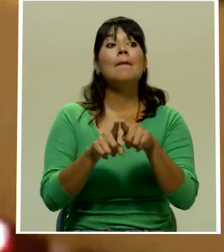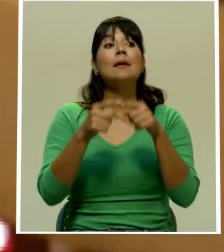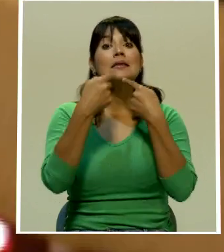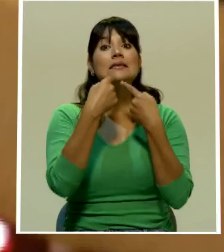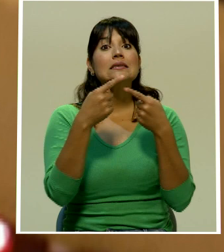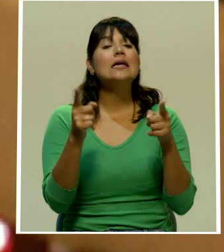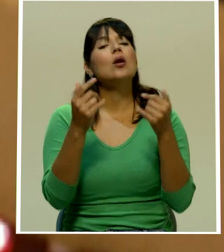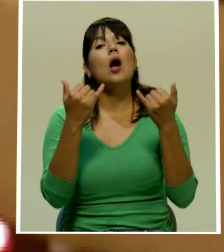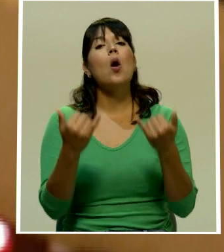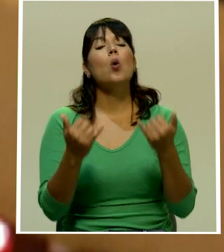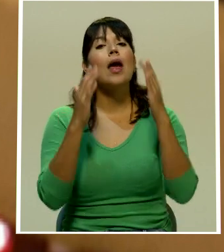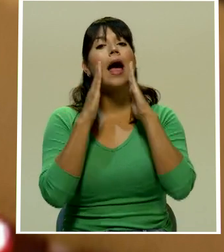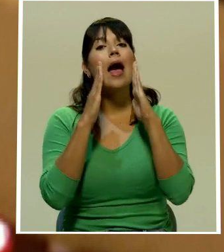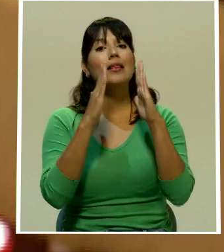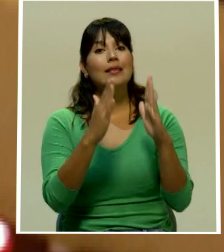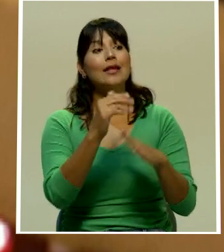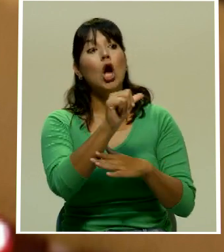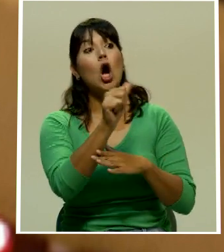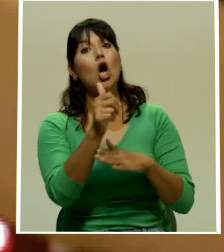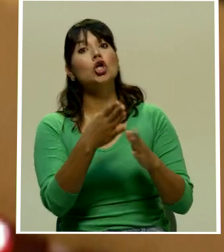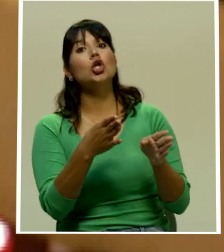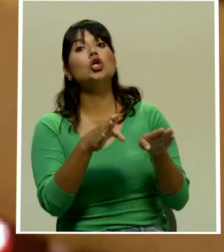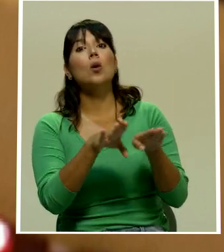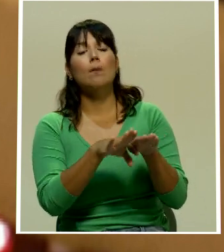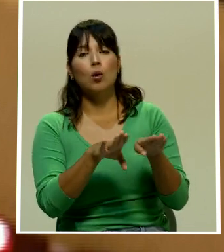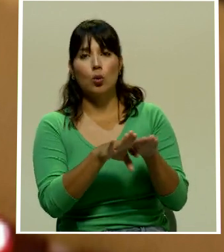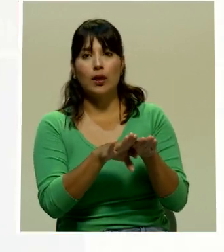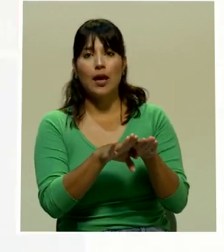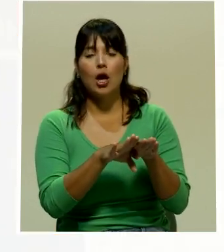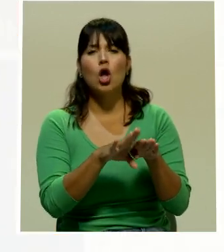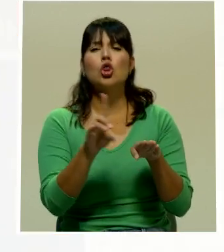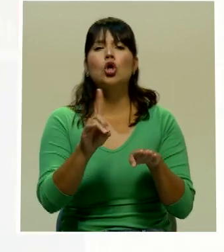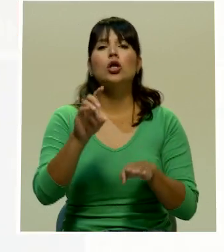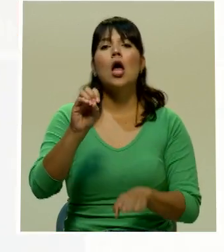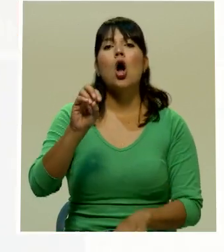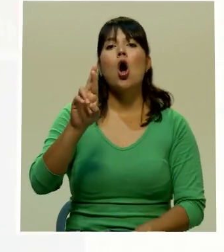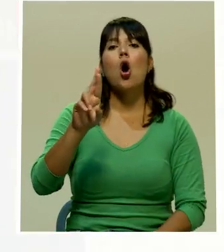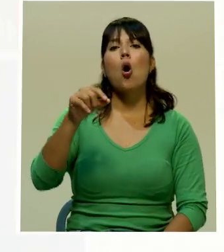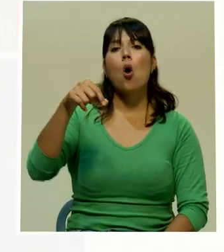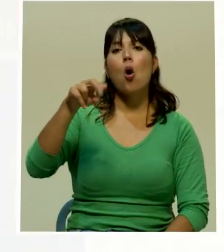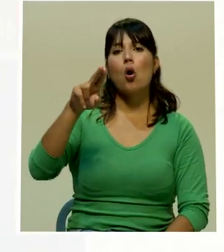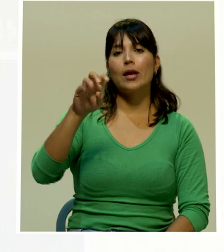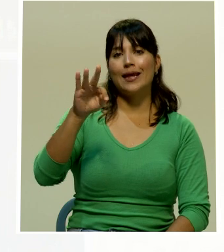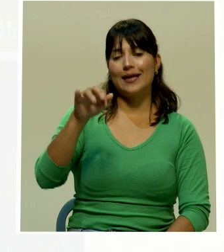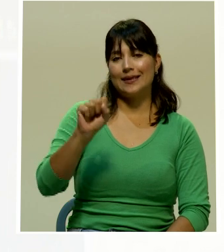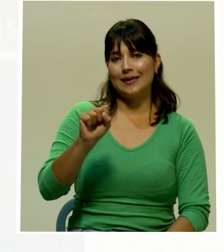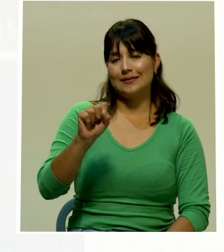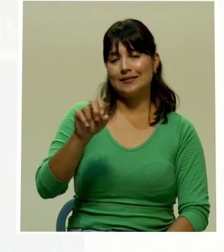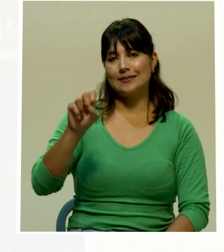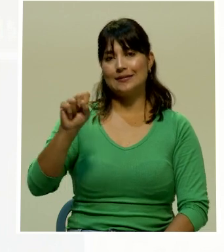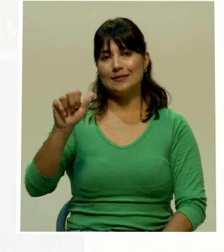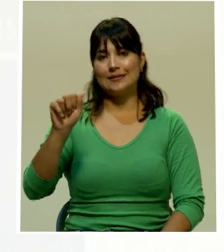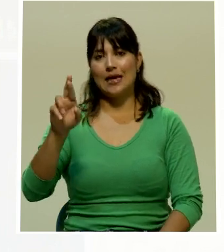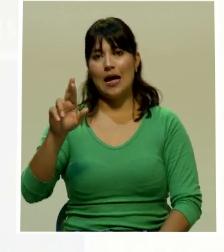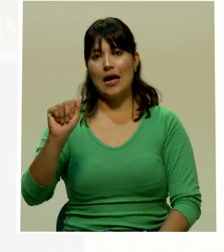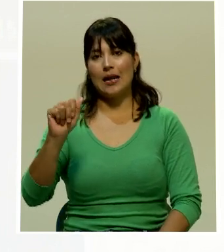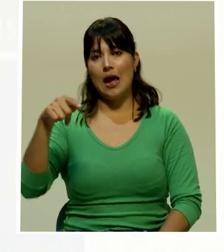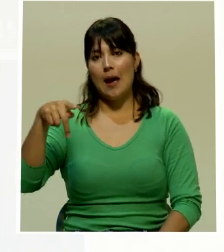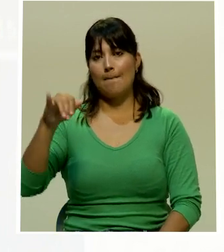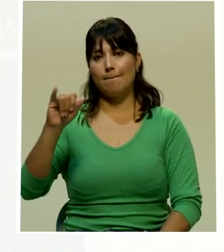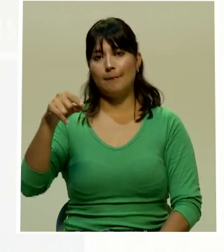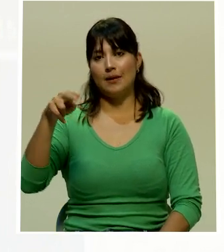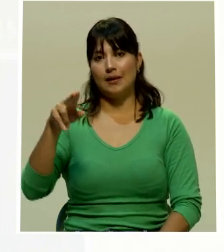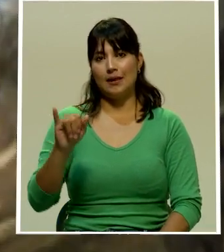se atiende otro bloqueo, otro movimiento en horquetas de Sarapiquí La oficina de prensa del Ministerio de